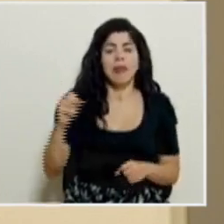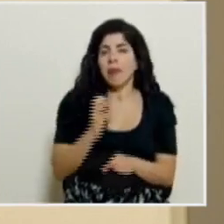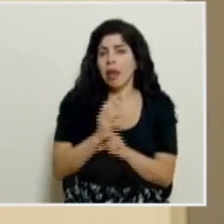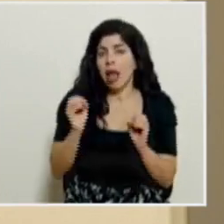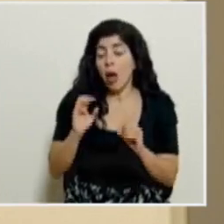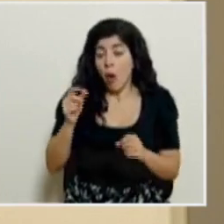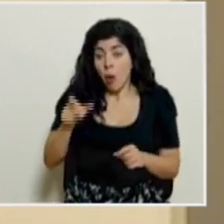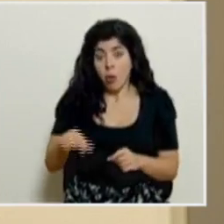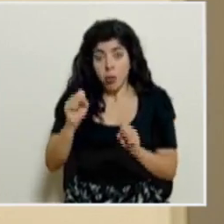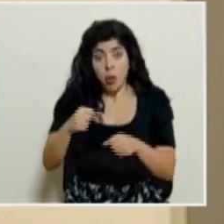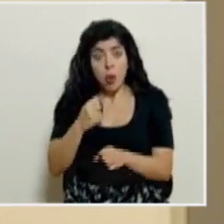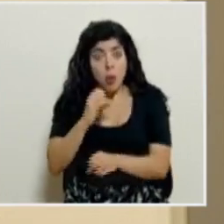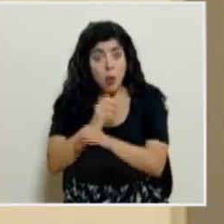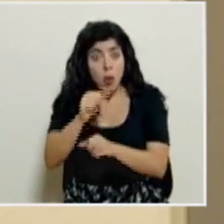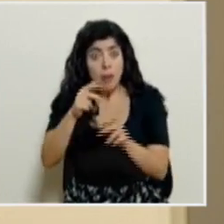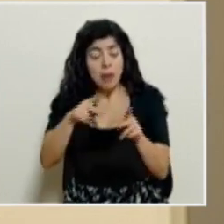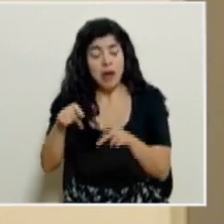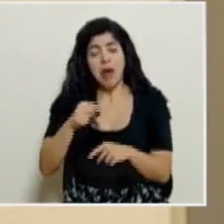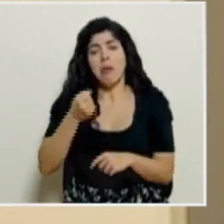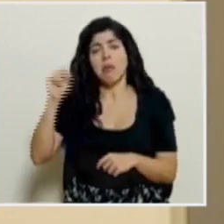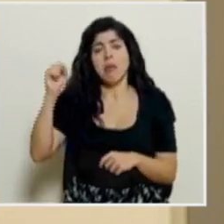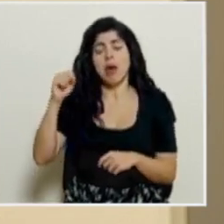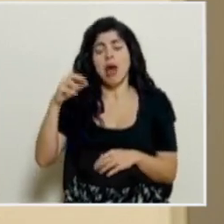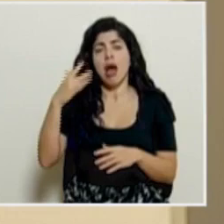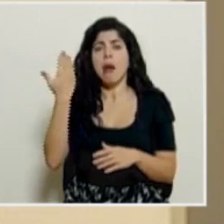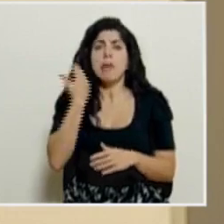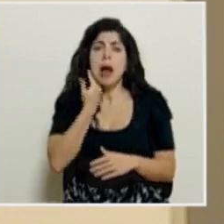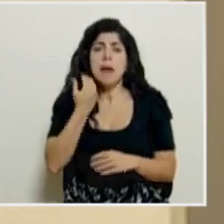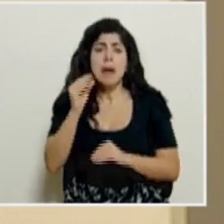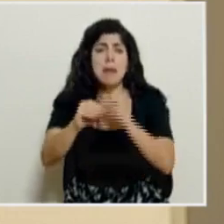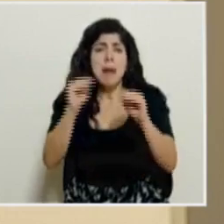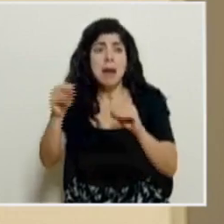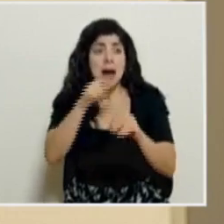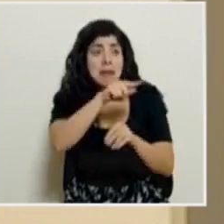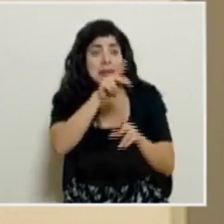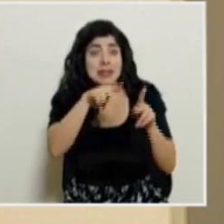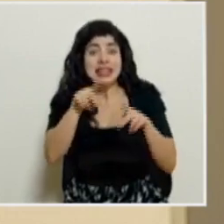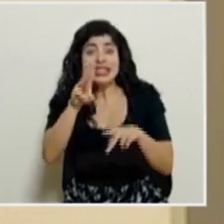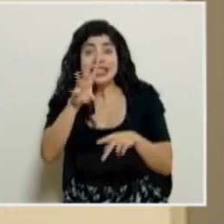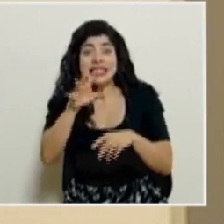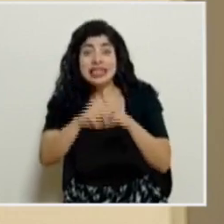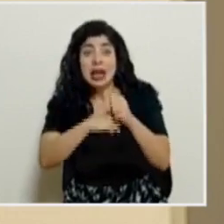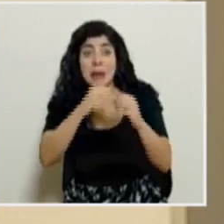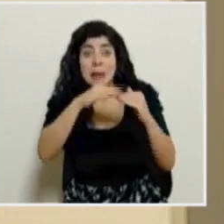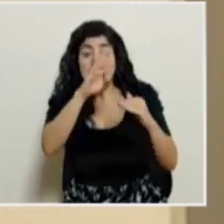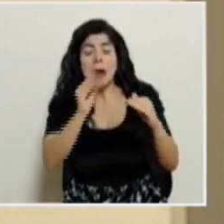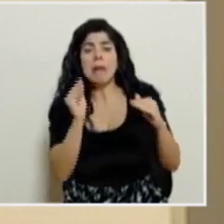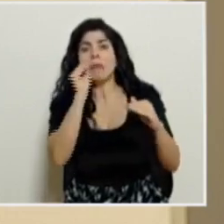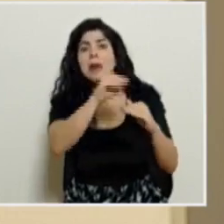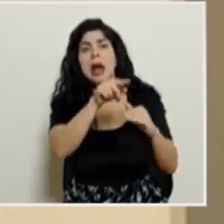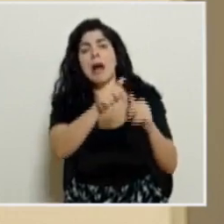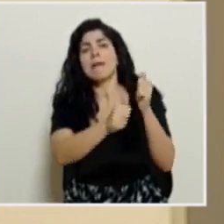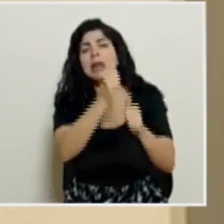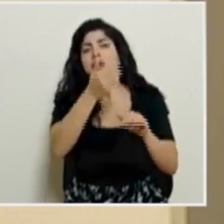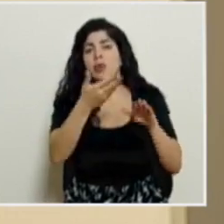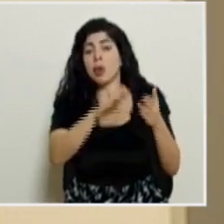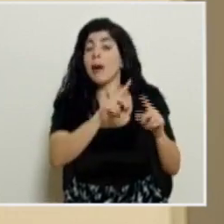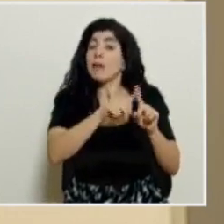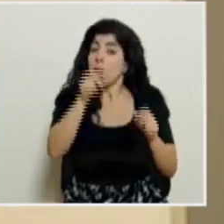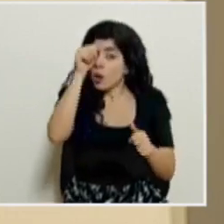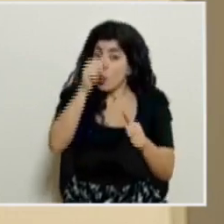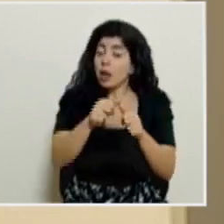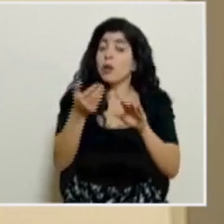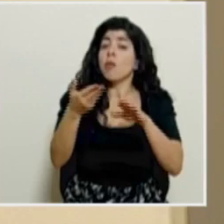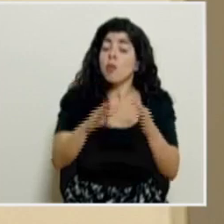o cuidar a otros, y terminan infectando a muchos de 65 años y más, que son los que se mueren en la gran mayoría. Porque recordemos que